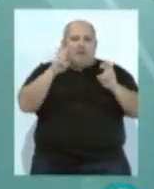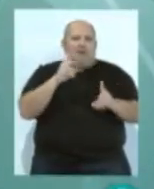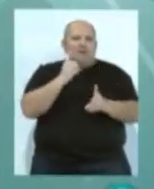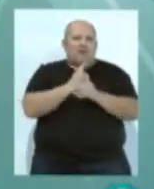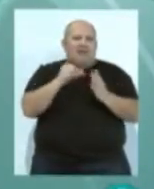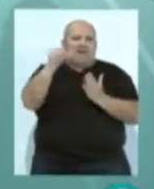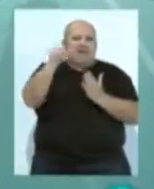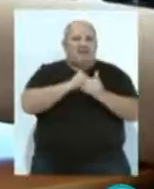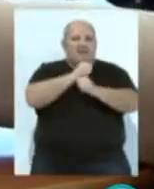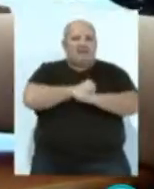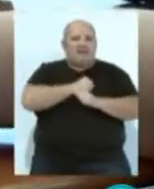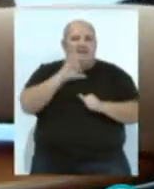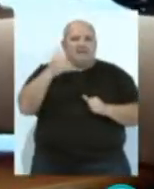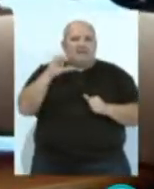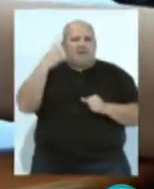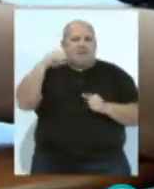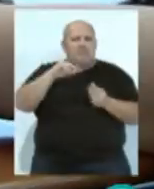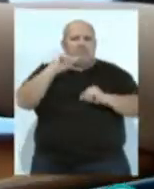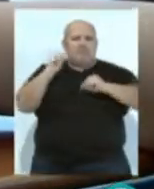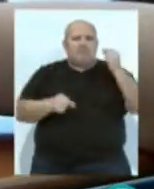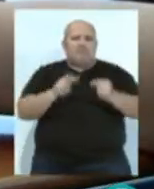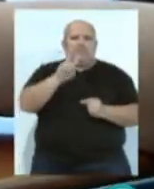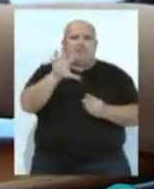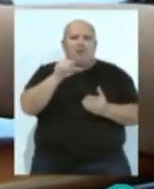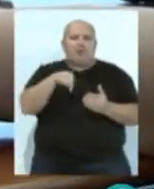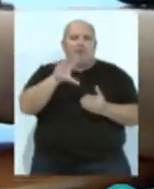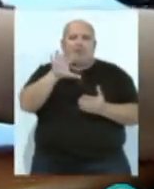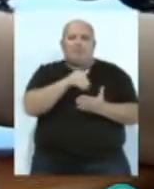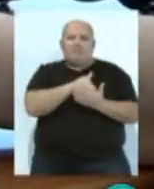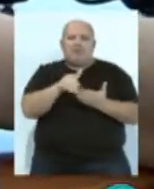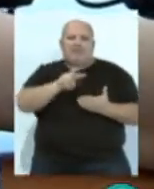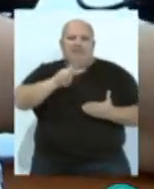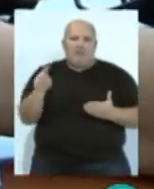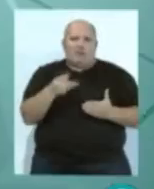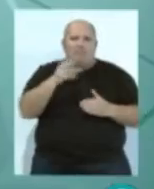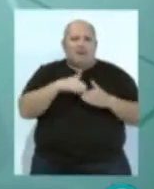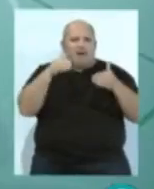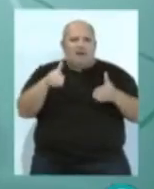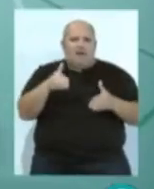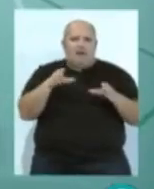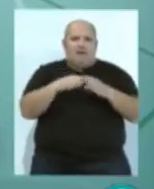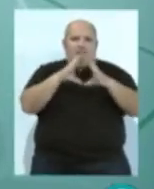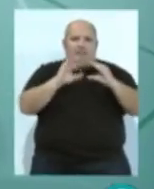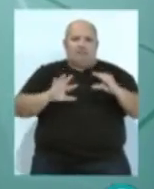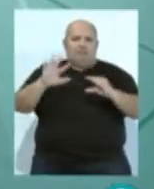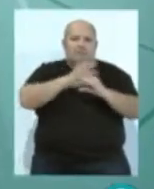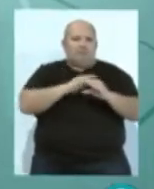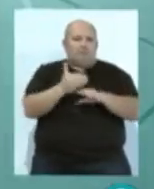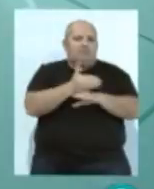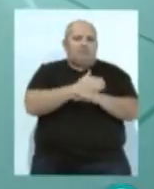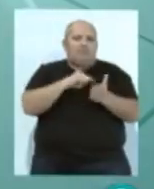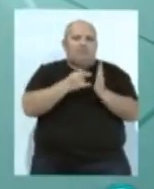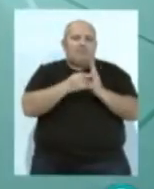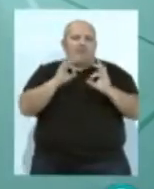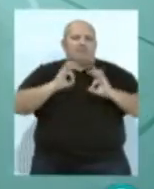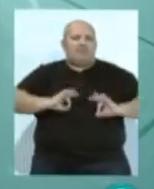las listas de espera del SAS contará con un presupuesto de 25,5 millones de euros para la comunidad autónoma y será la antesala